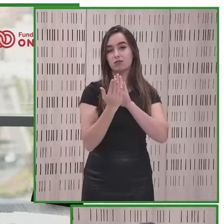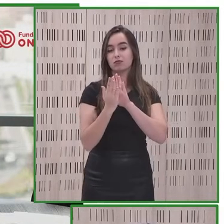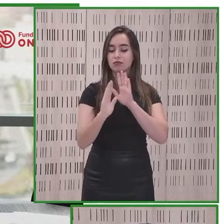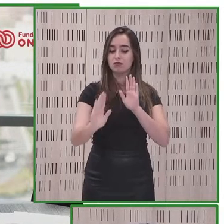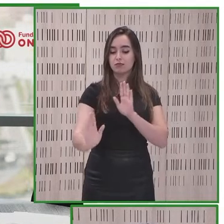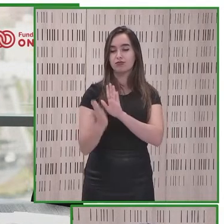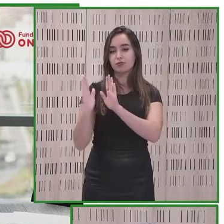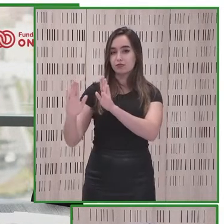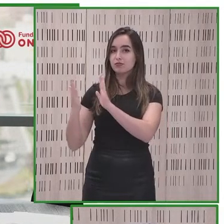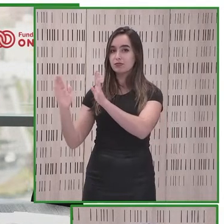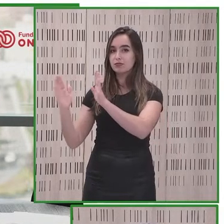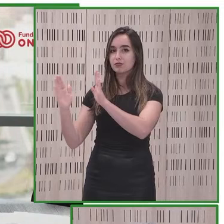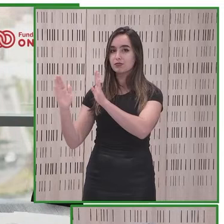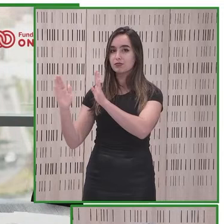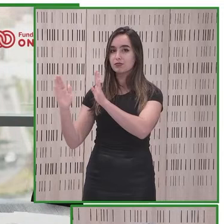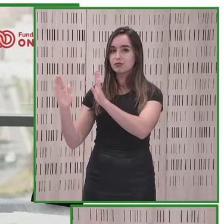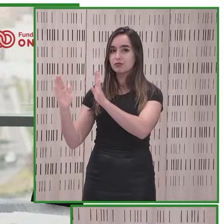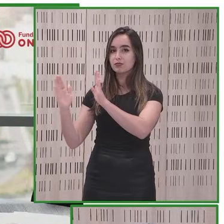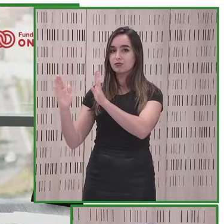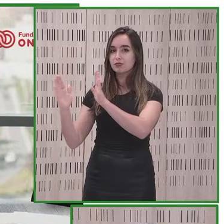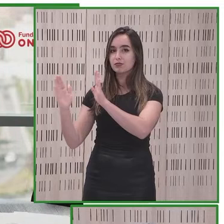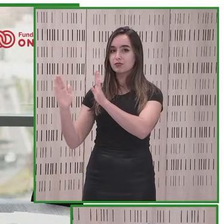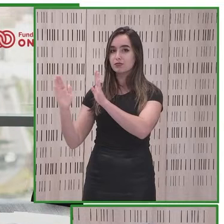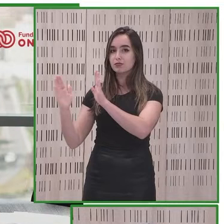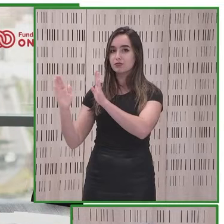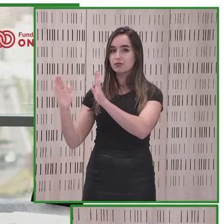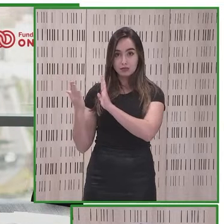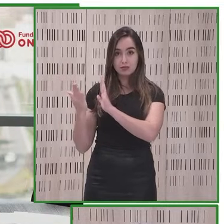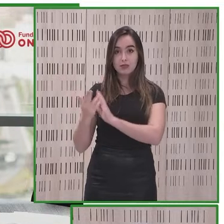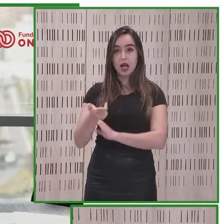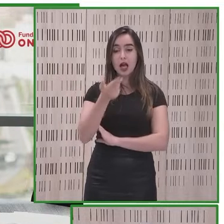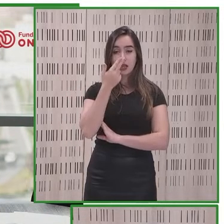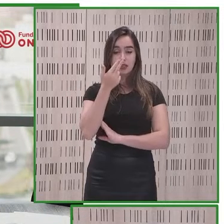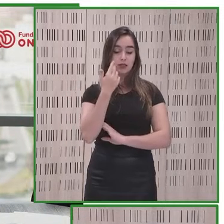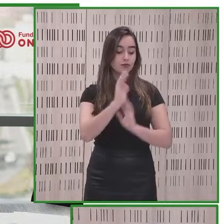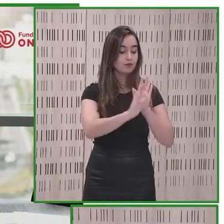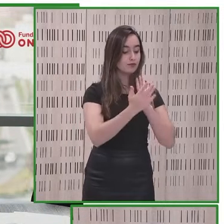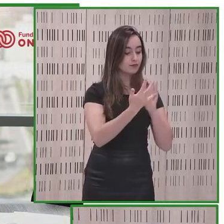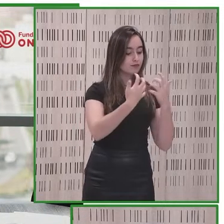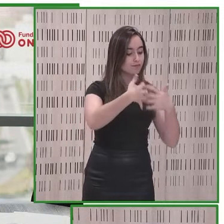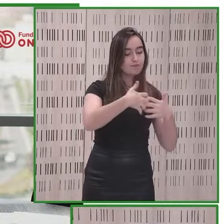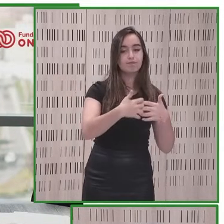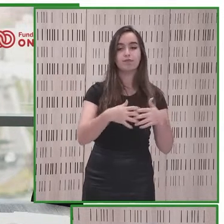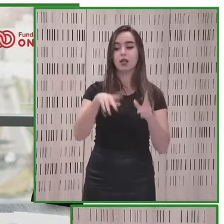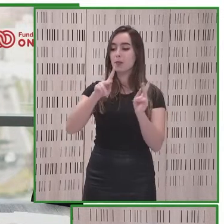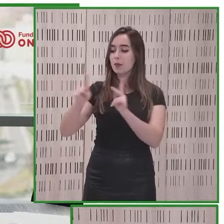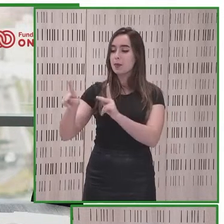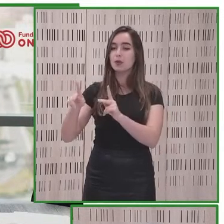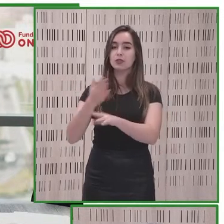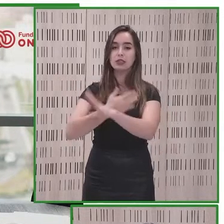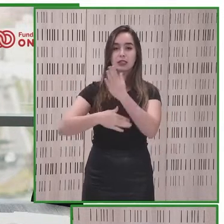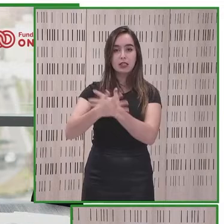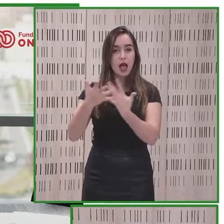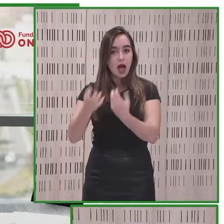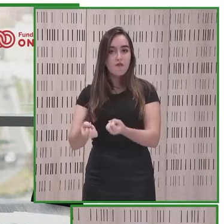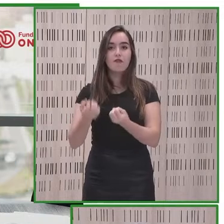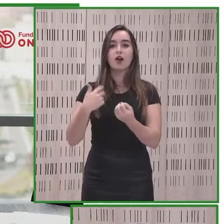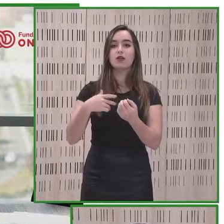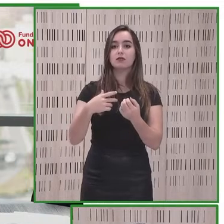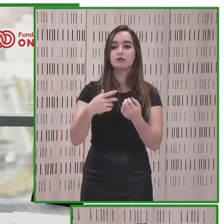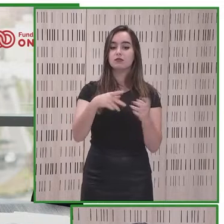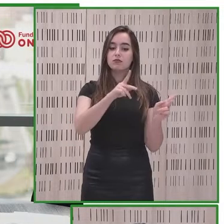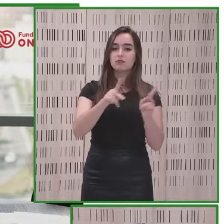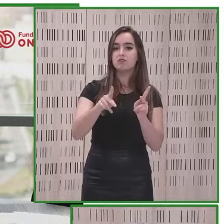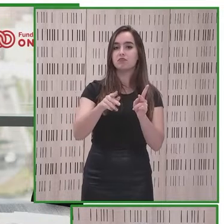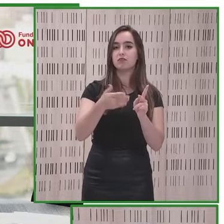enfrentados, intereses de la industria, intereses de las personas con discapacidad, intereses de